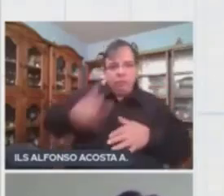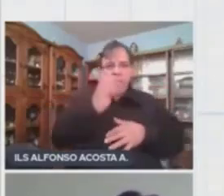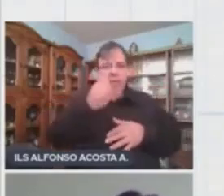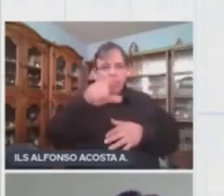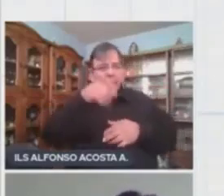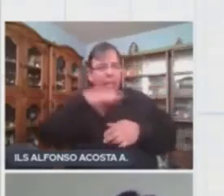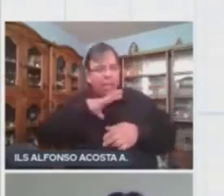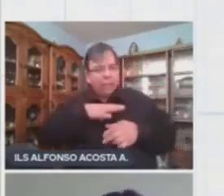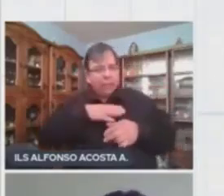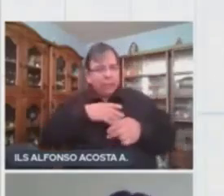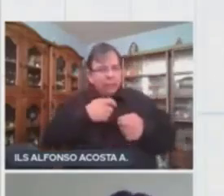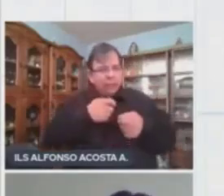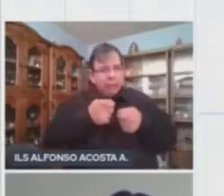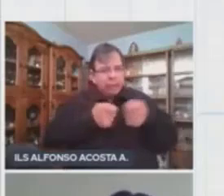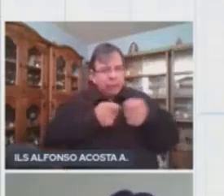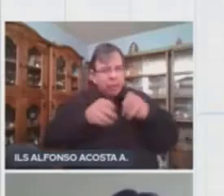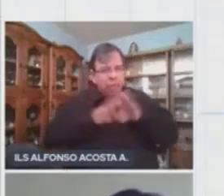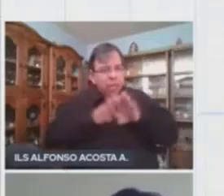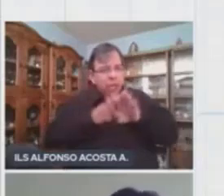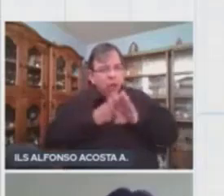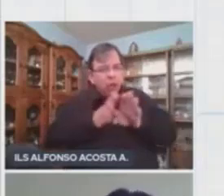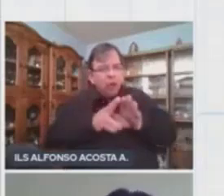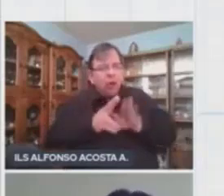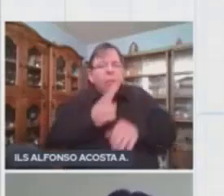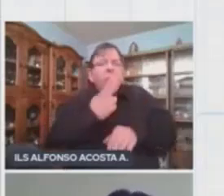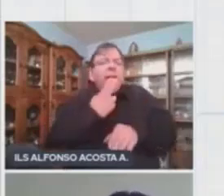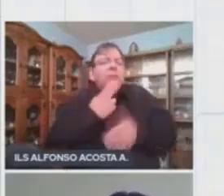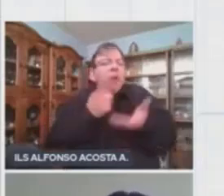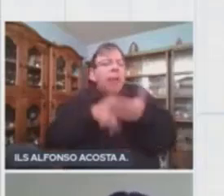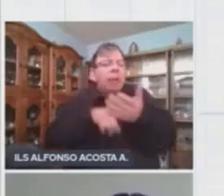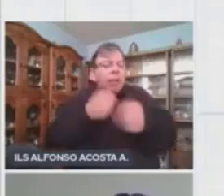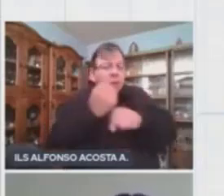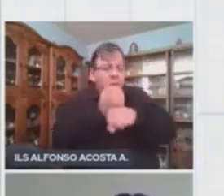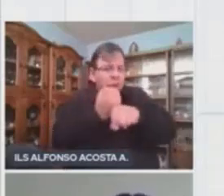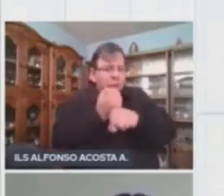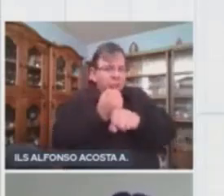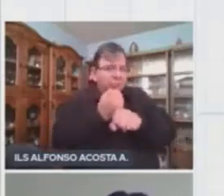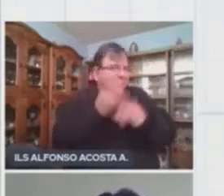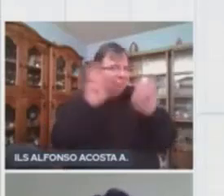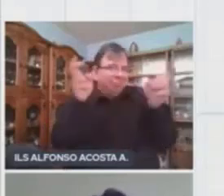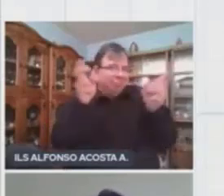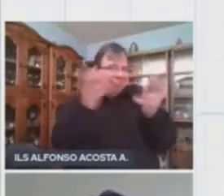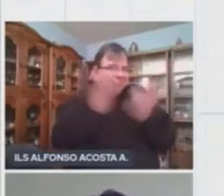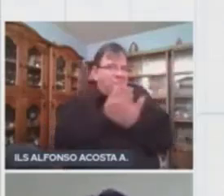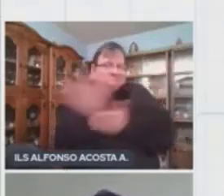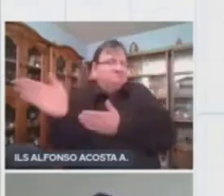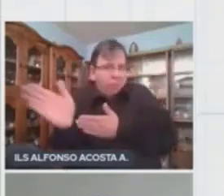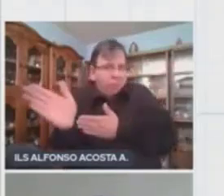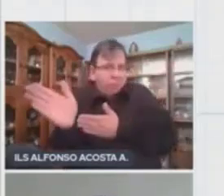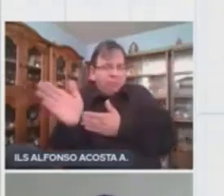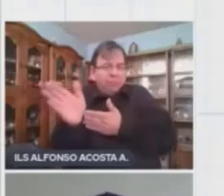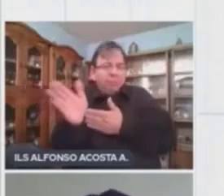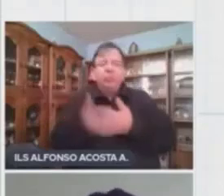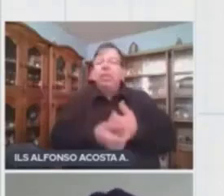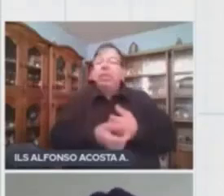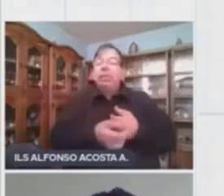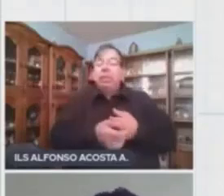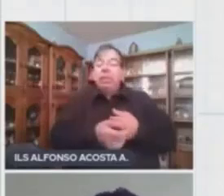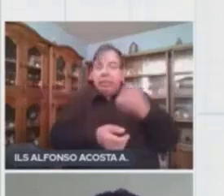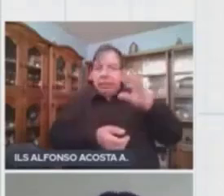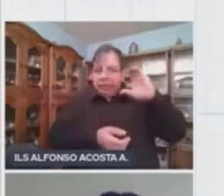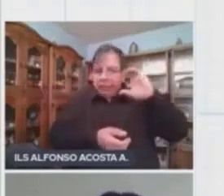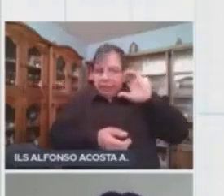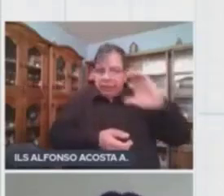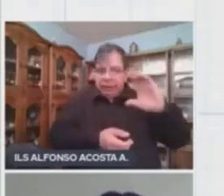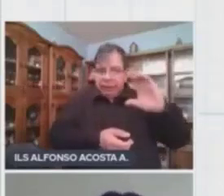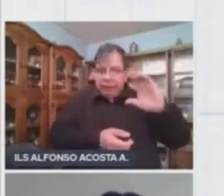regular la glucosa en la sangre. No tiene nada que ver con lo que nos están preguntando. El inciso C habla de la